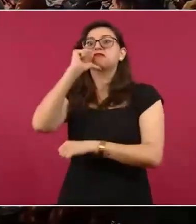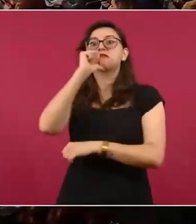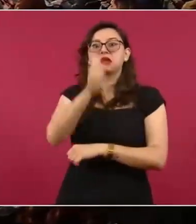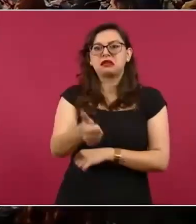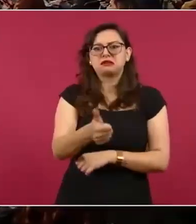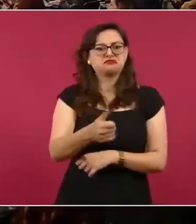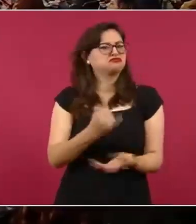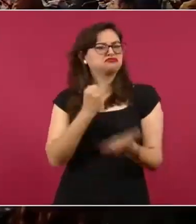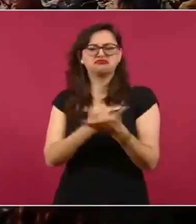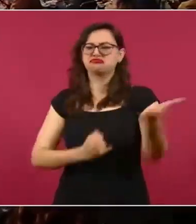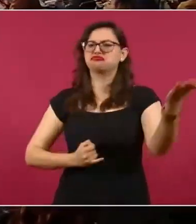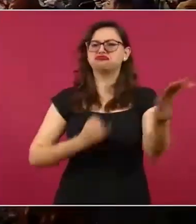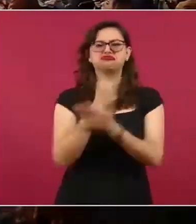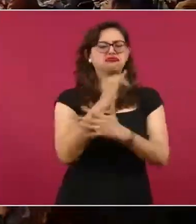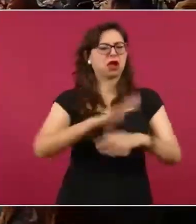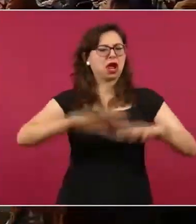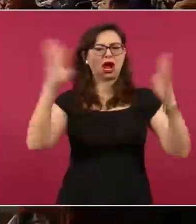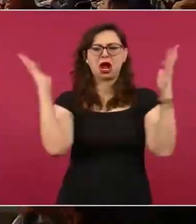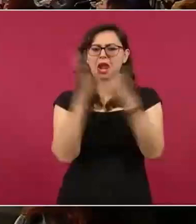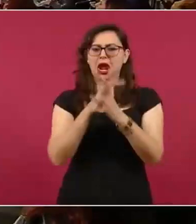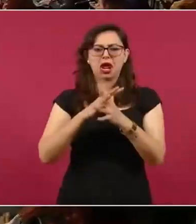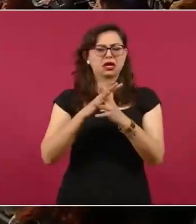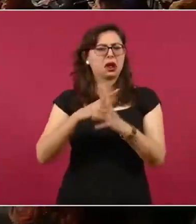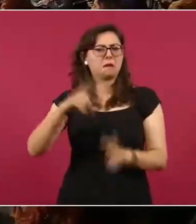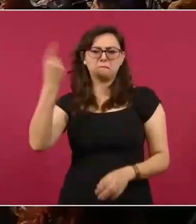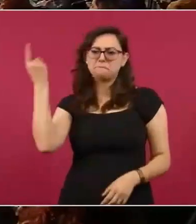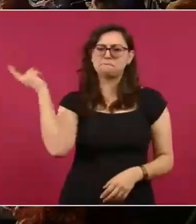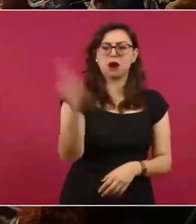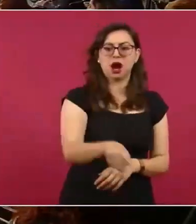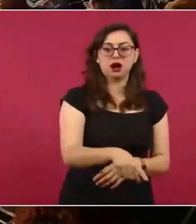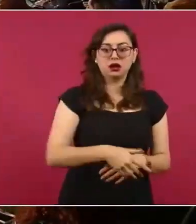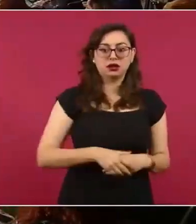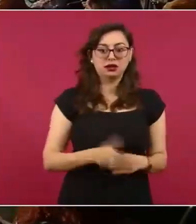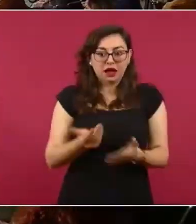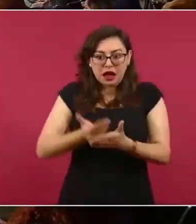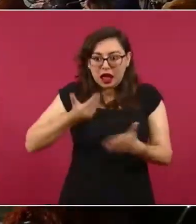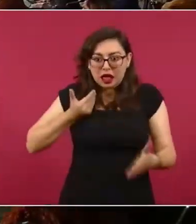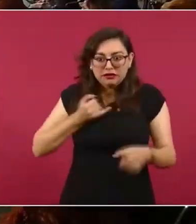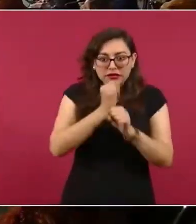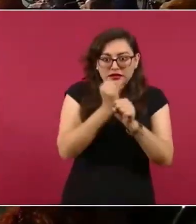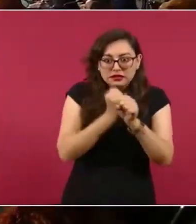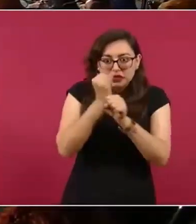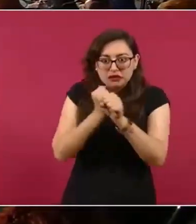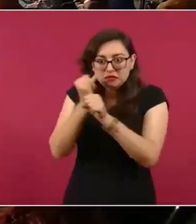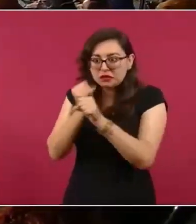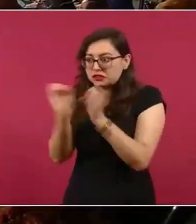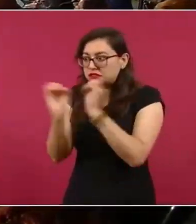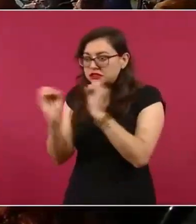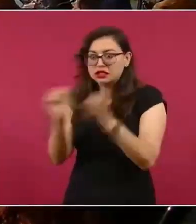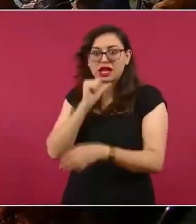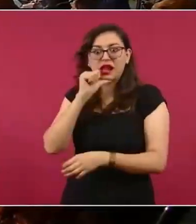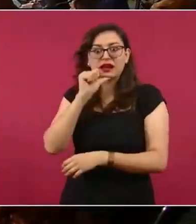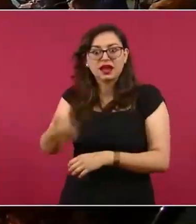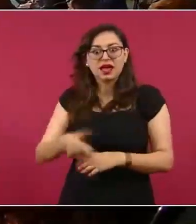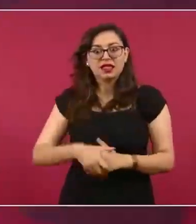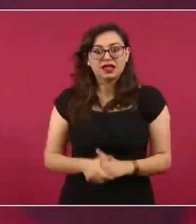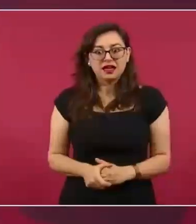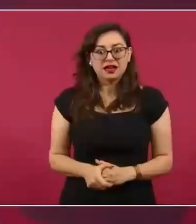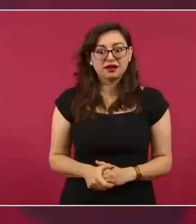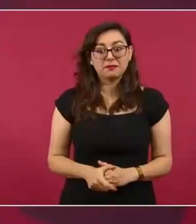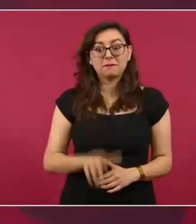declaró la guerra al narcotráfico. Le pegó un garrotazo a lo tonto,